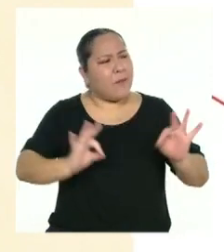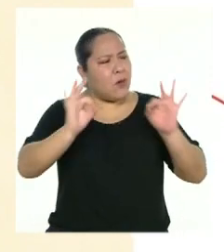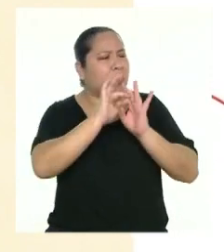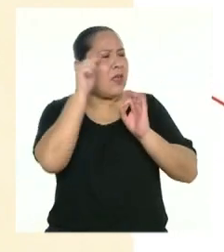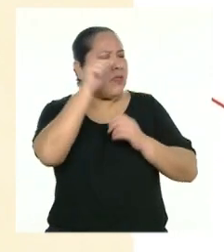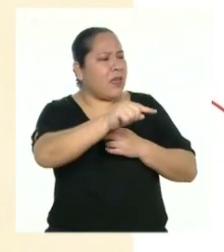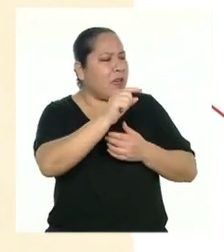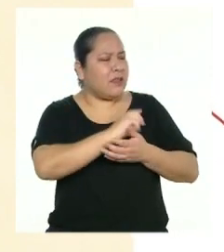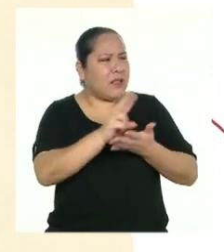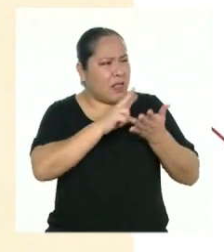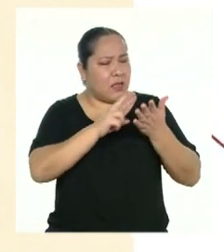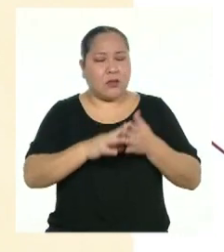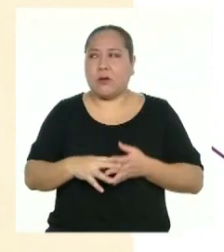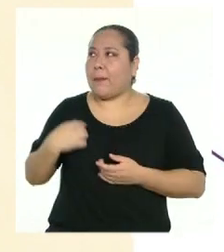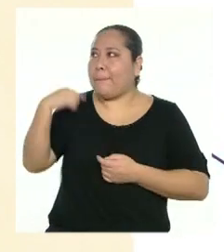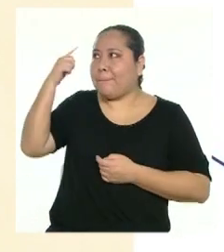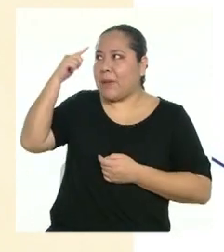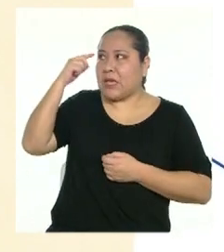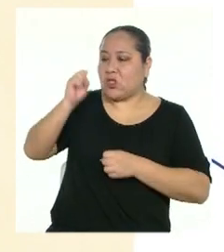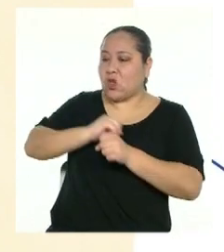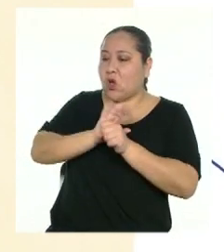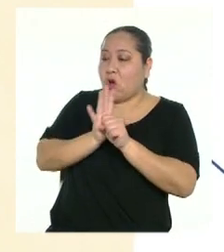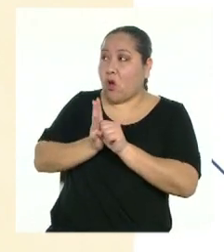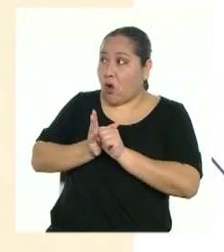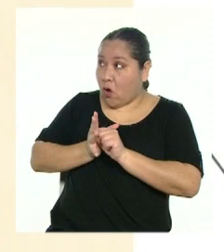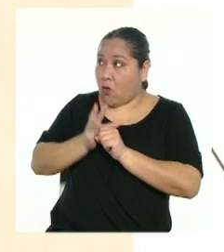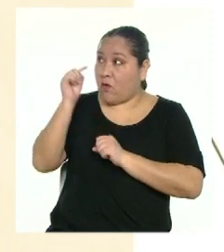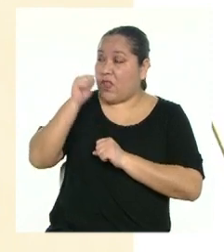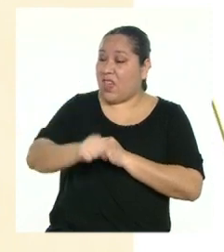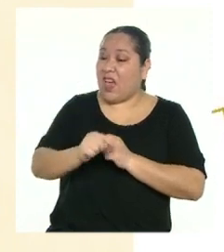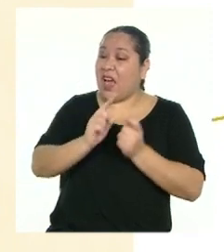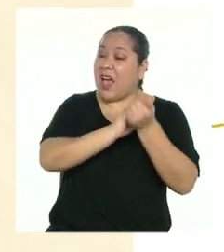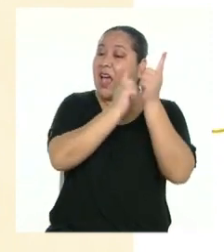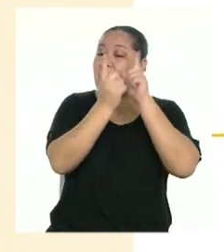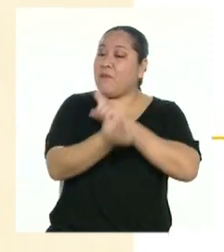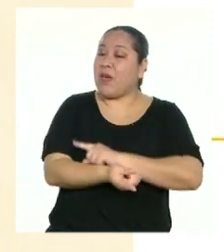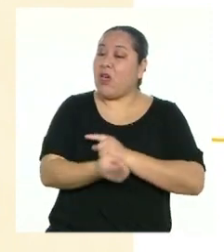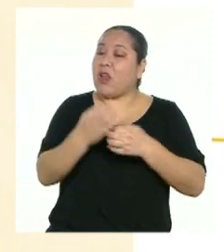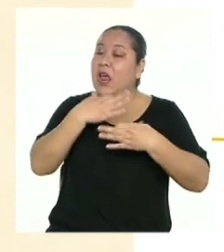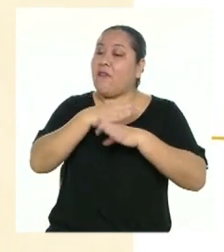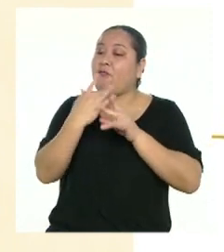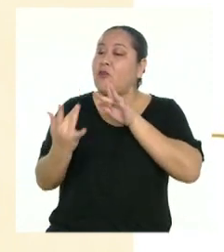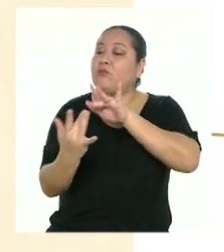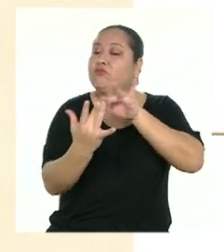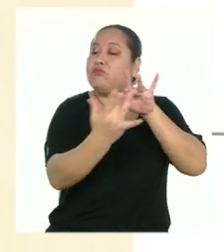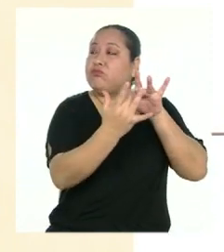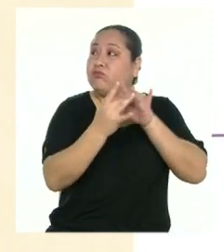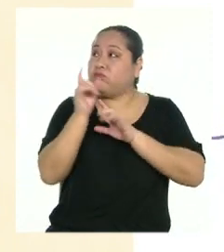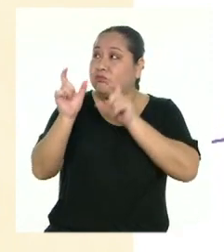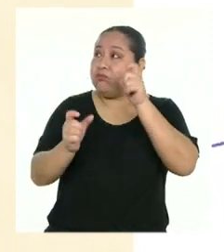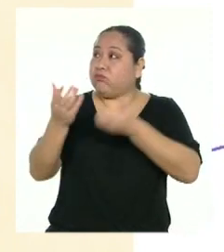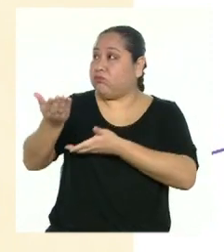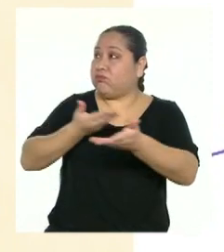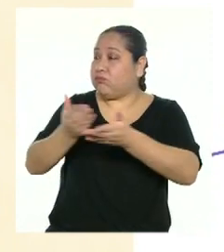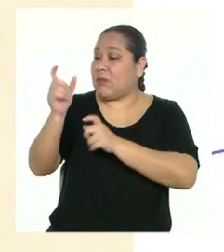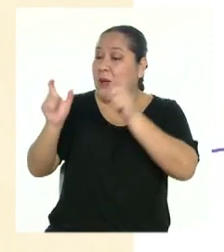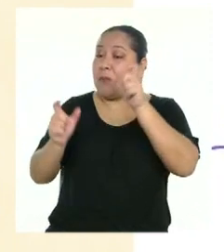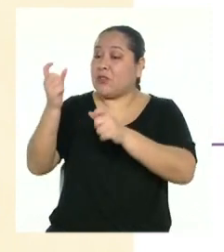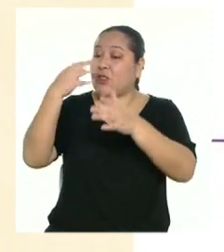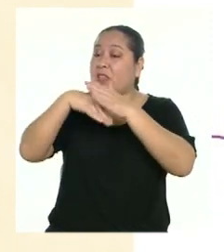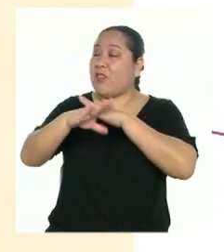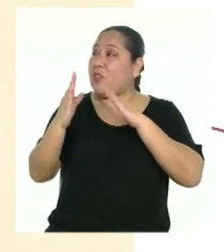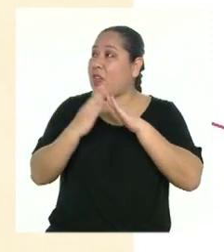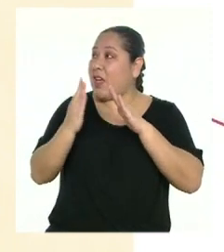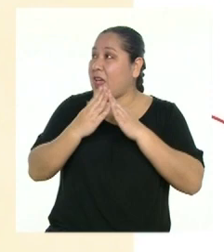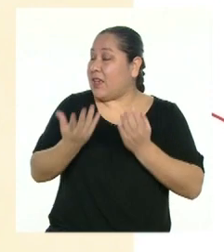Creo que es. El COVID-19 ha alterado las condiciones normales de interacción entre las y los integrantes del hogar, ya que la